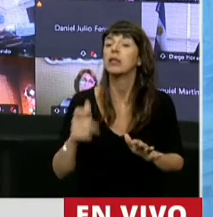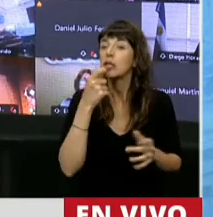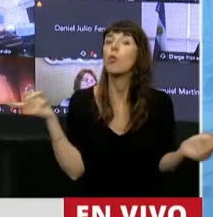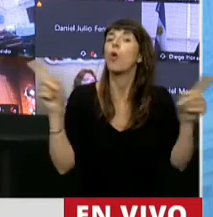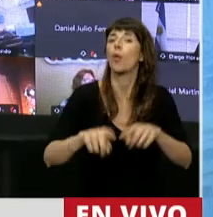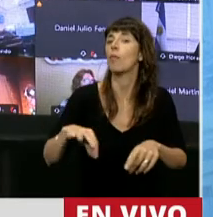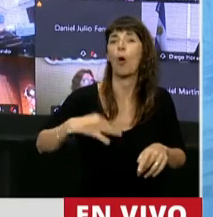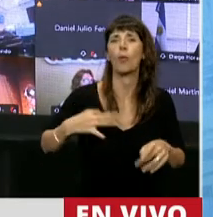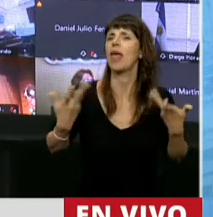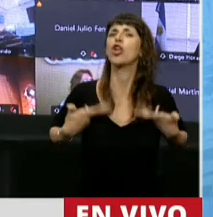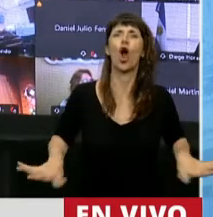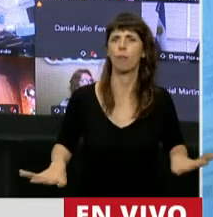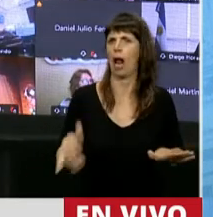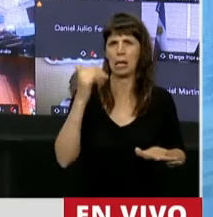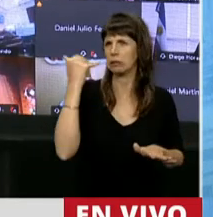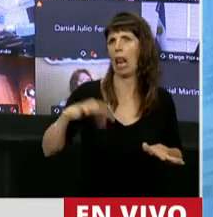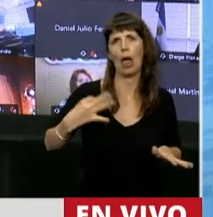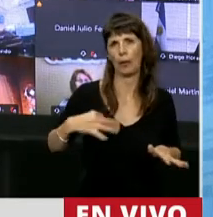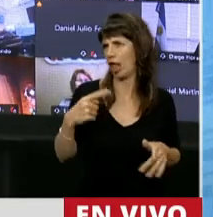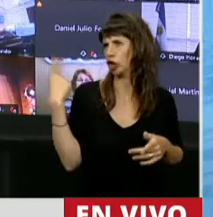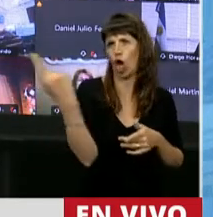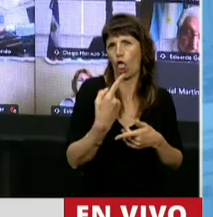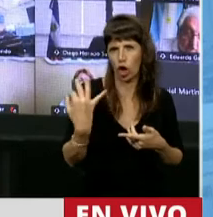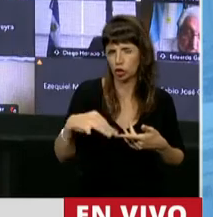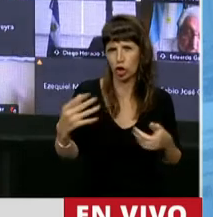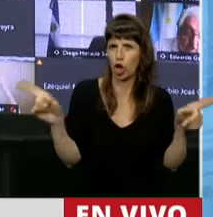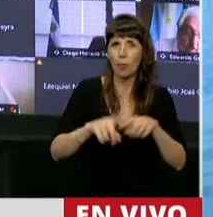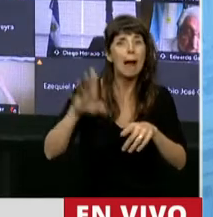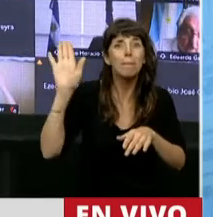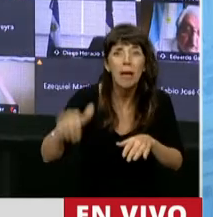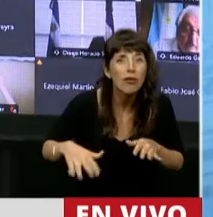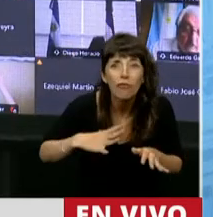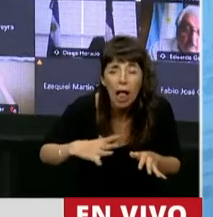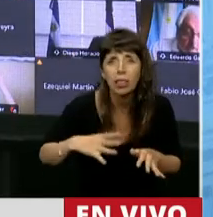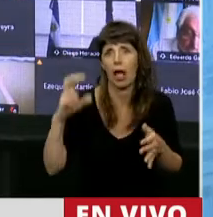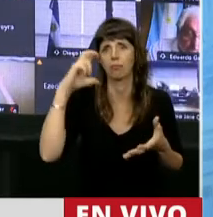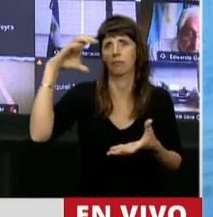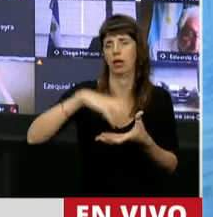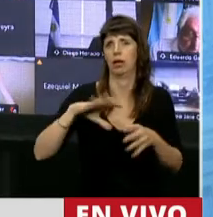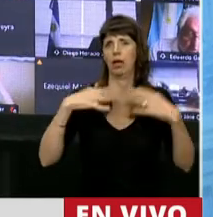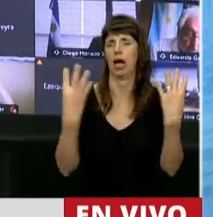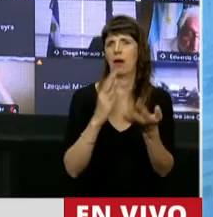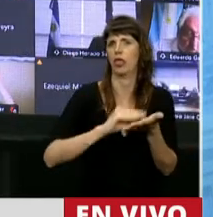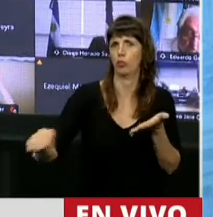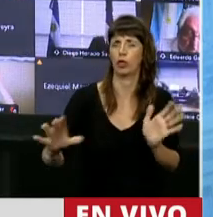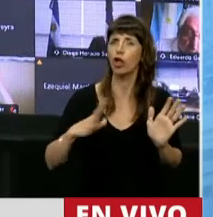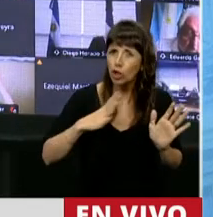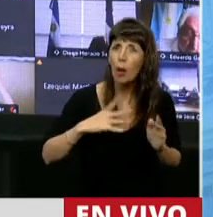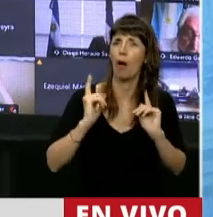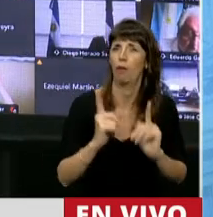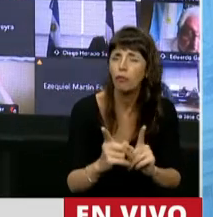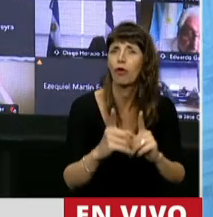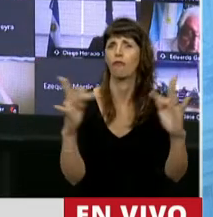ya, porque todo ha vuelto a la normalidad, menos la Cámara de Diputados, que todavía seguimos detrás de las pantallas.